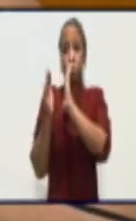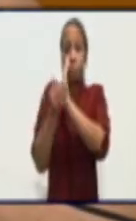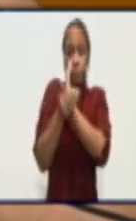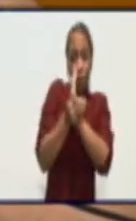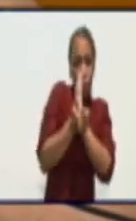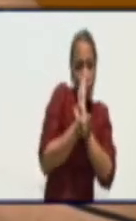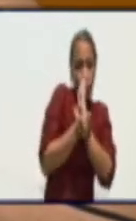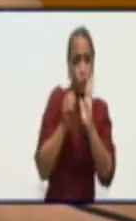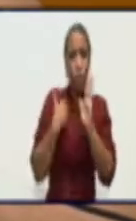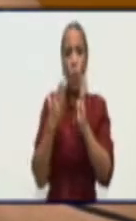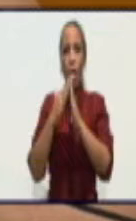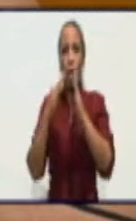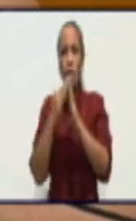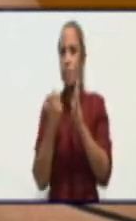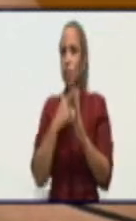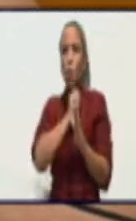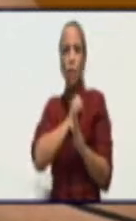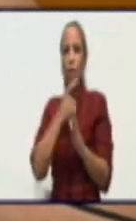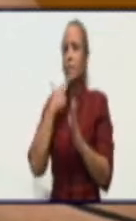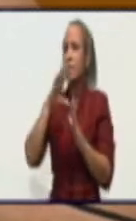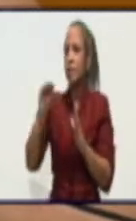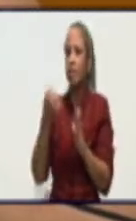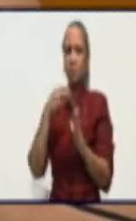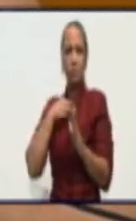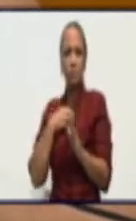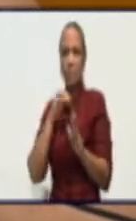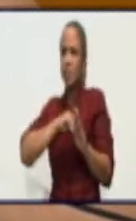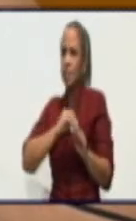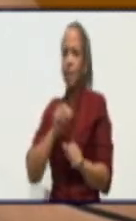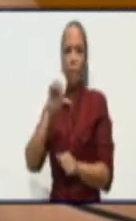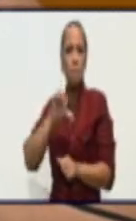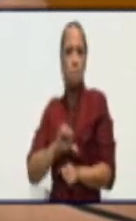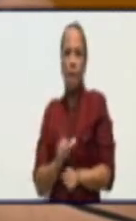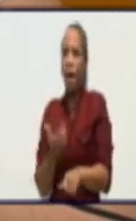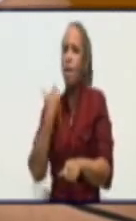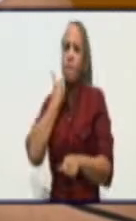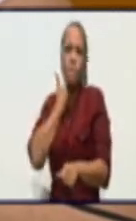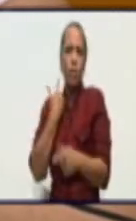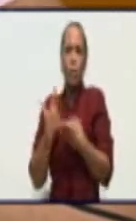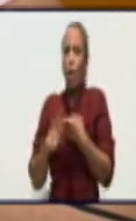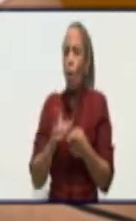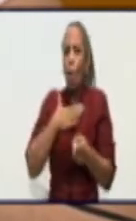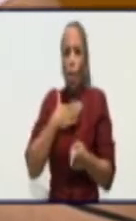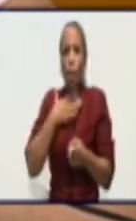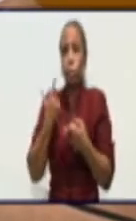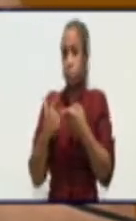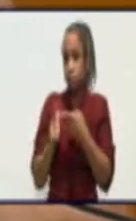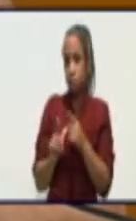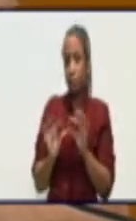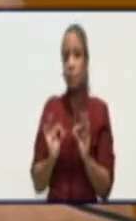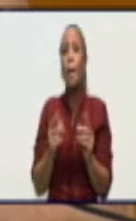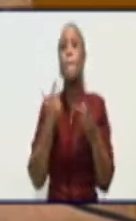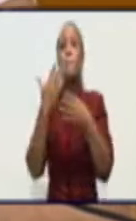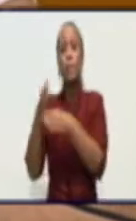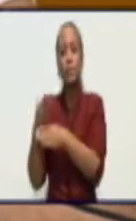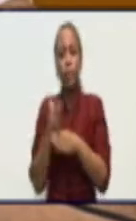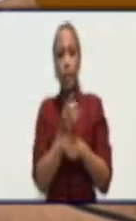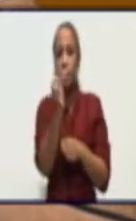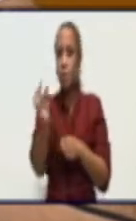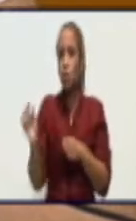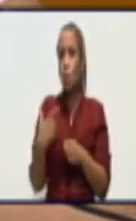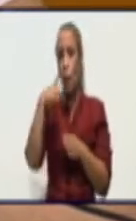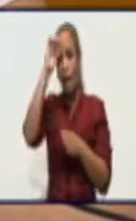decir que están con síntomas, con fiebre u otra manifestación, varias personas van a estar en contacto y de ahí, pues,